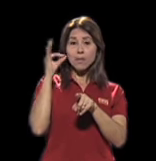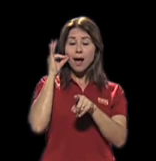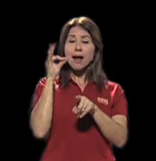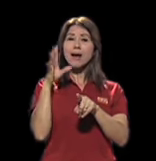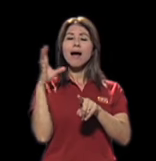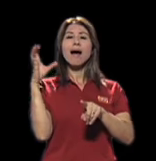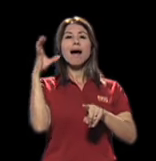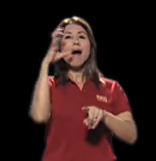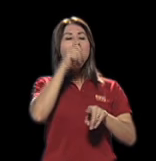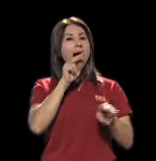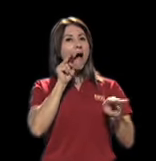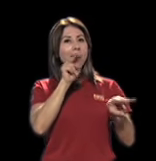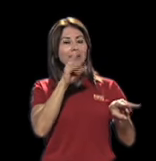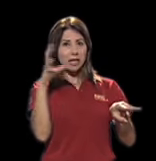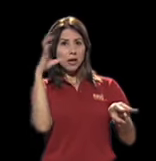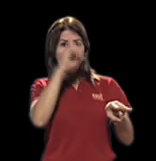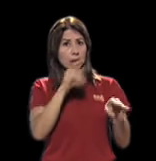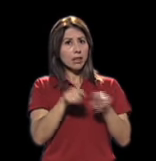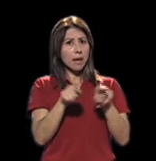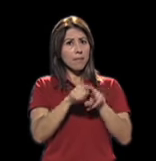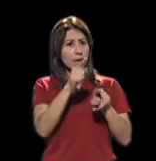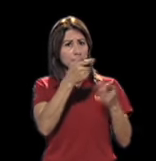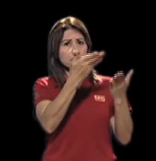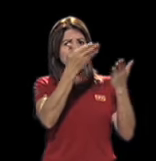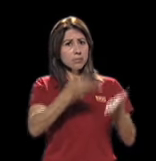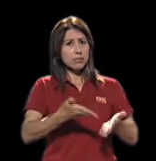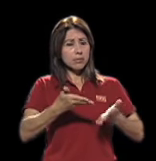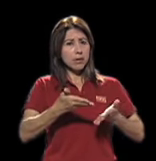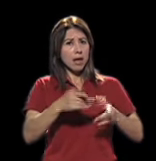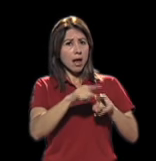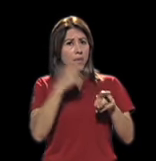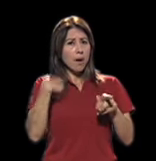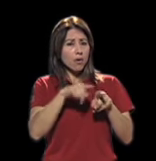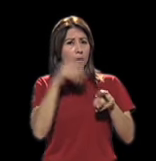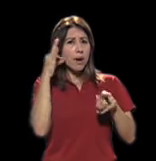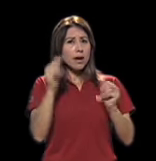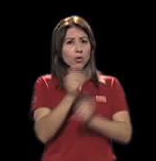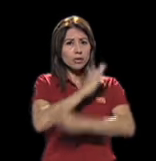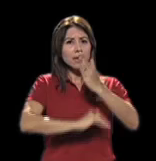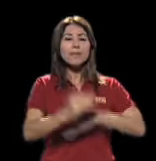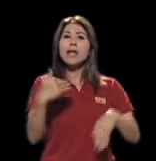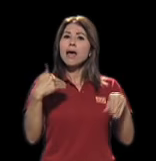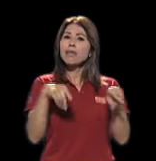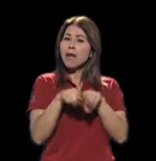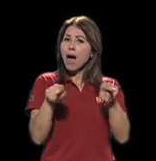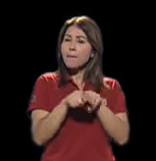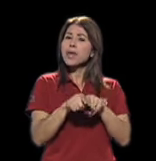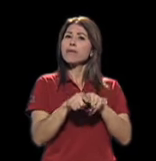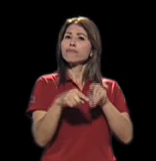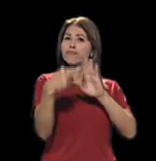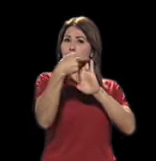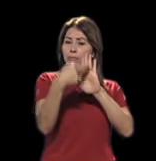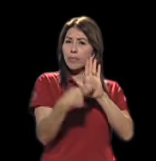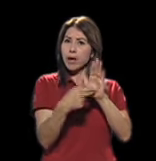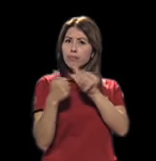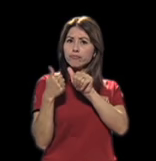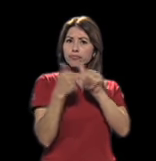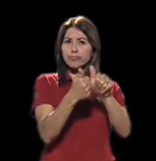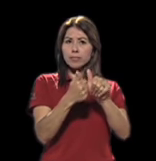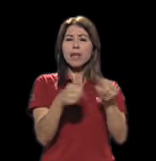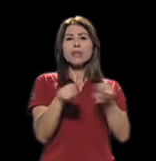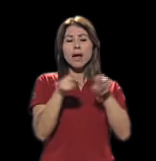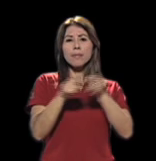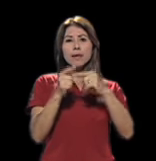su hermanito o su hermanita con una condición de discapacidad tiene reglas, tiene límites. Porque eso sí puede